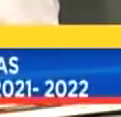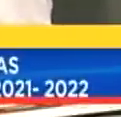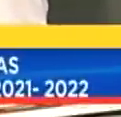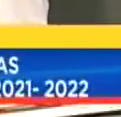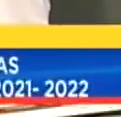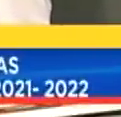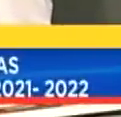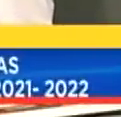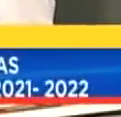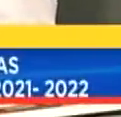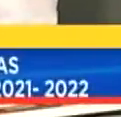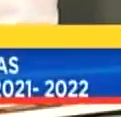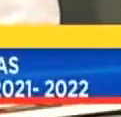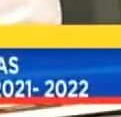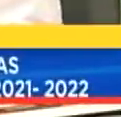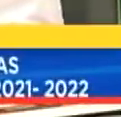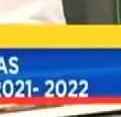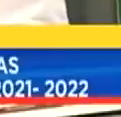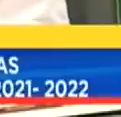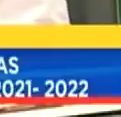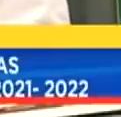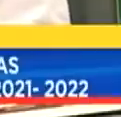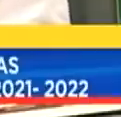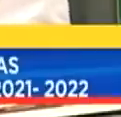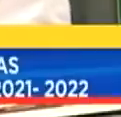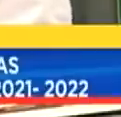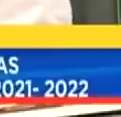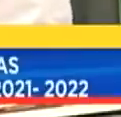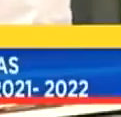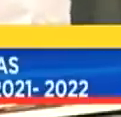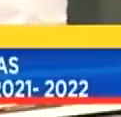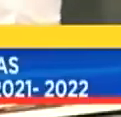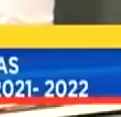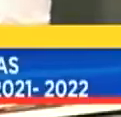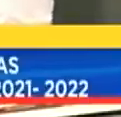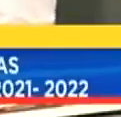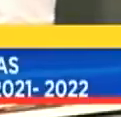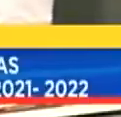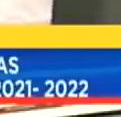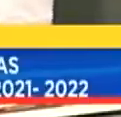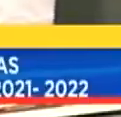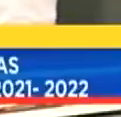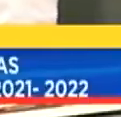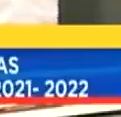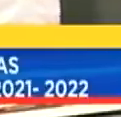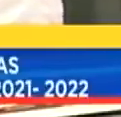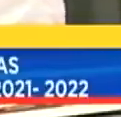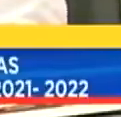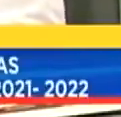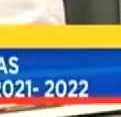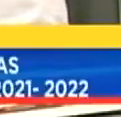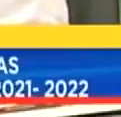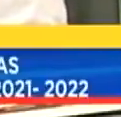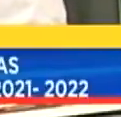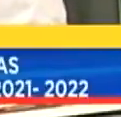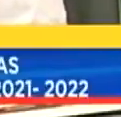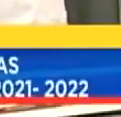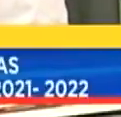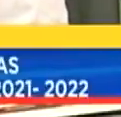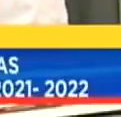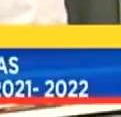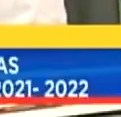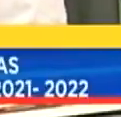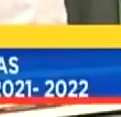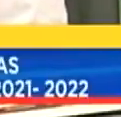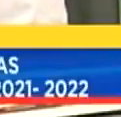Docentes Los Maestros Ese Maestro Pueblo Ese Maestro Que está En cada Una De las